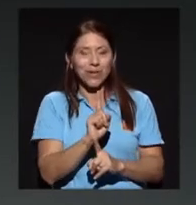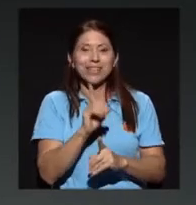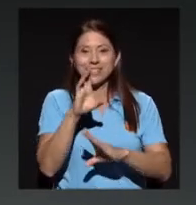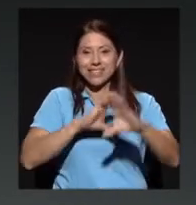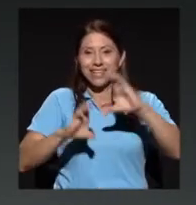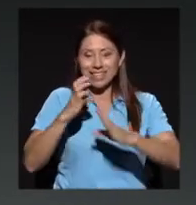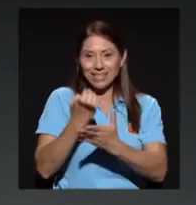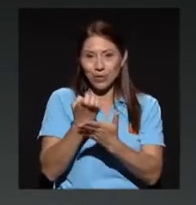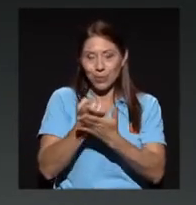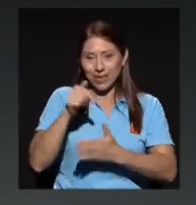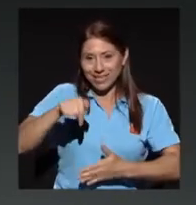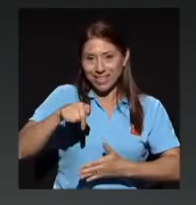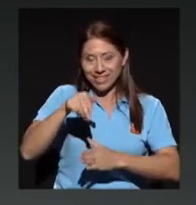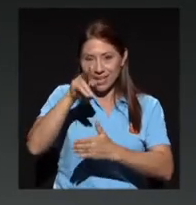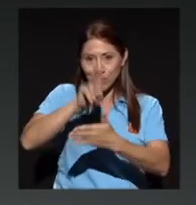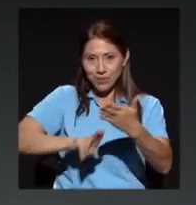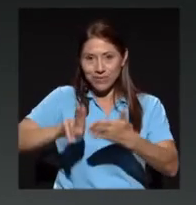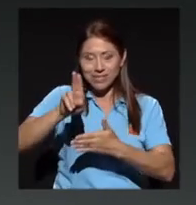universidad.